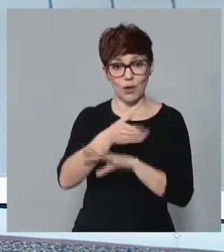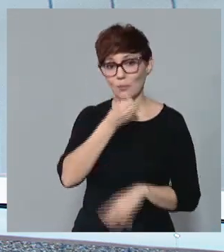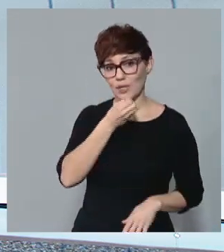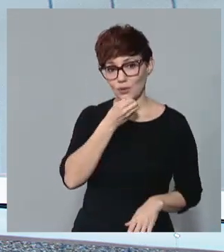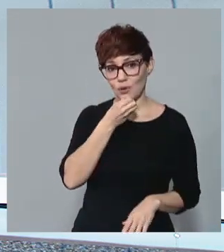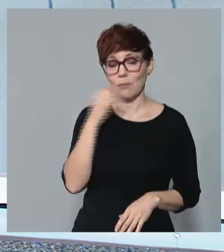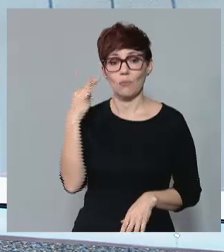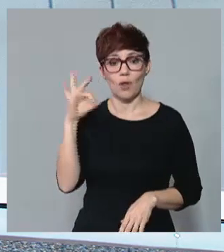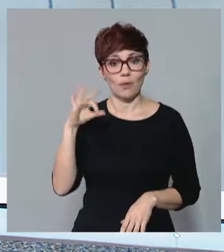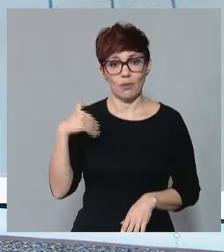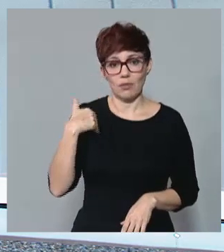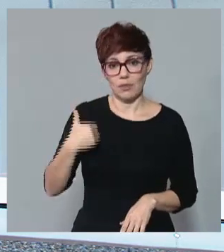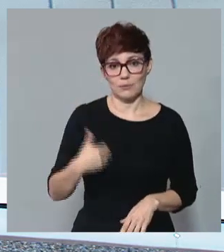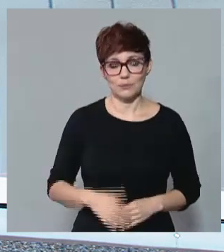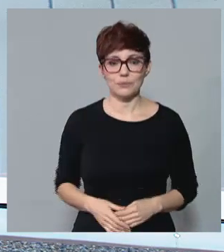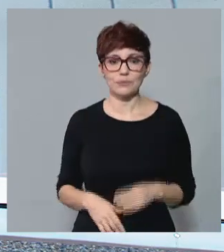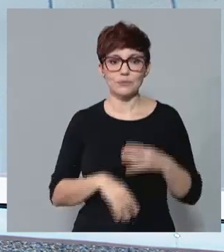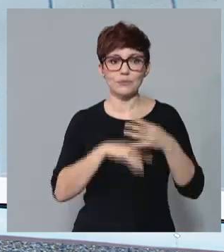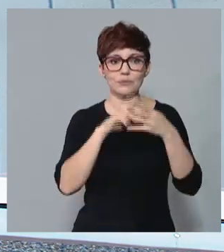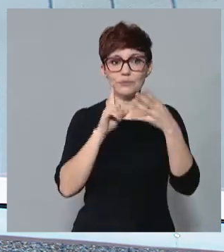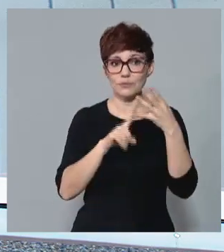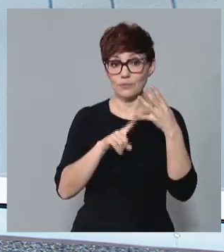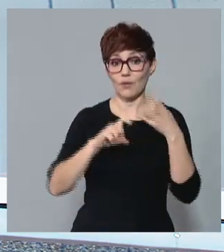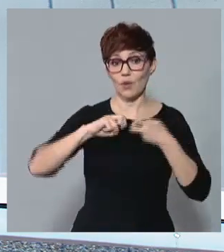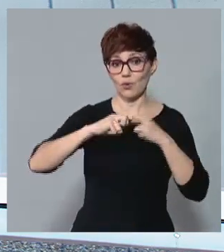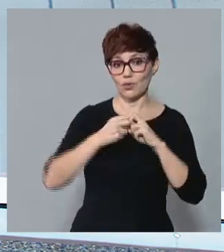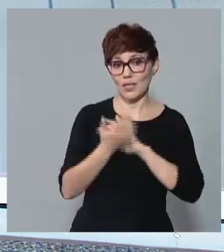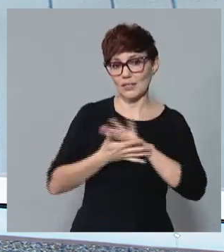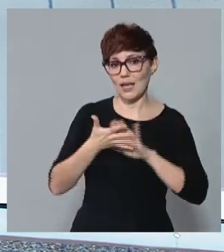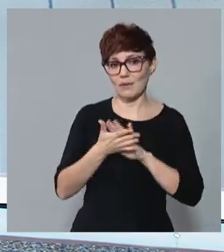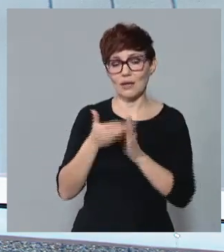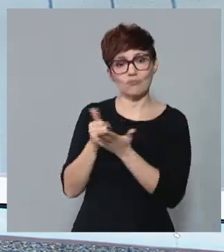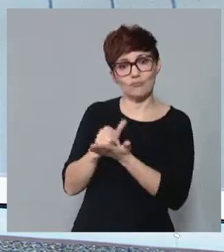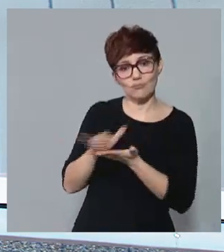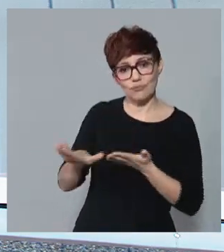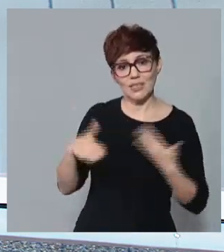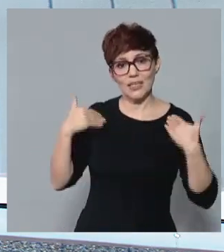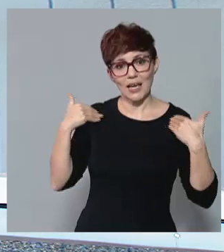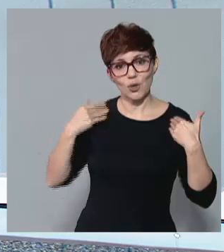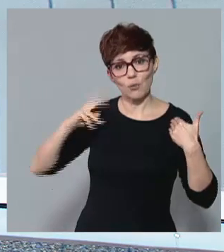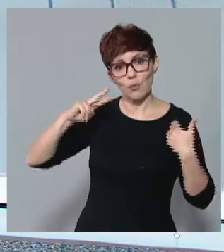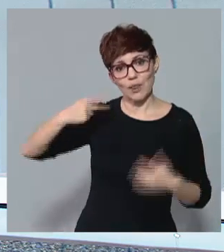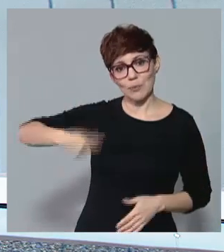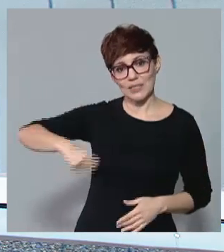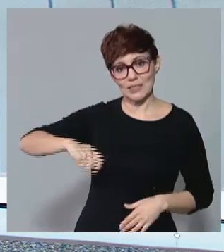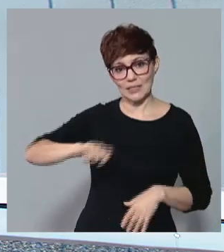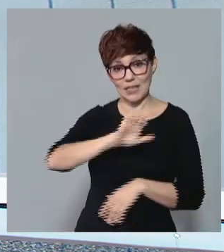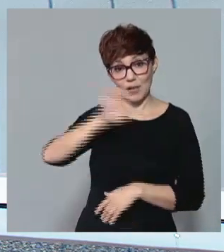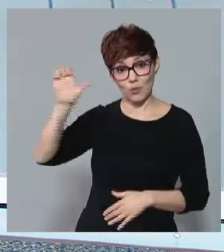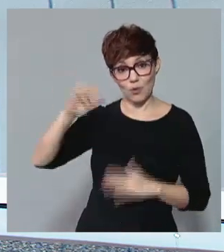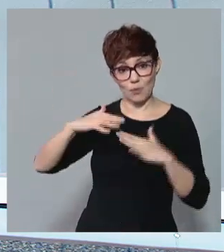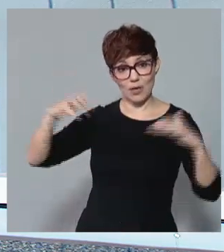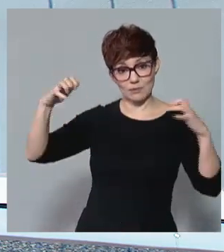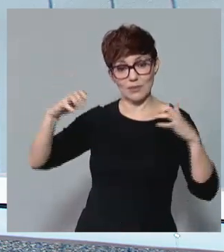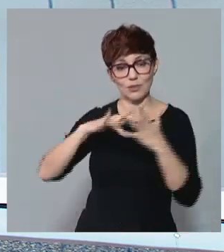ni Unidas Podemos. Y además, en Bruselas se vota si se despoja de su cargo a la vicepresidenta de la Eurocámara por supuestos